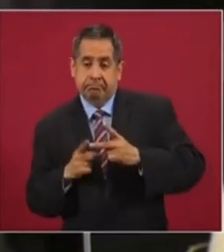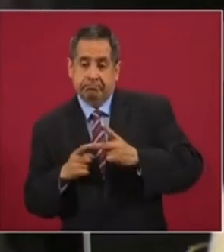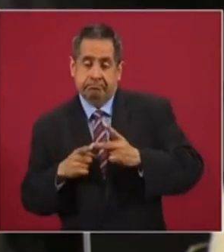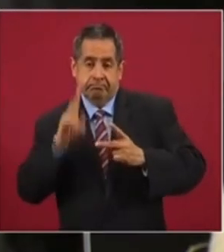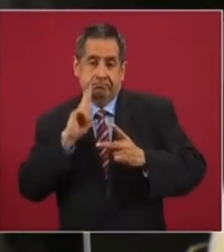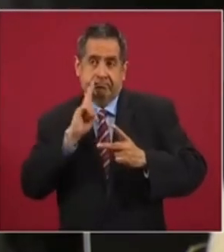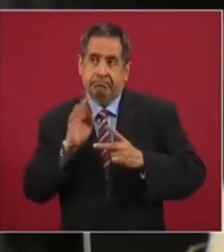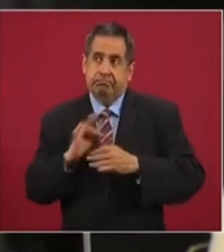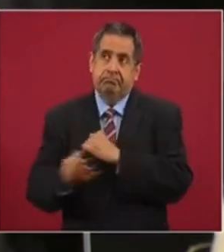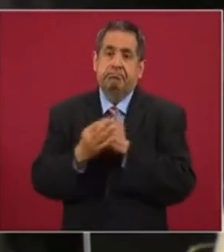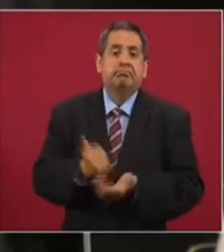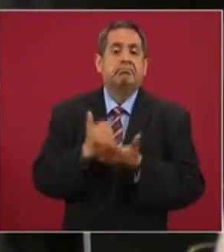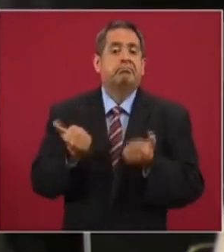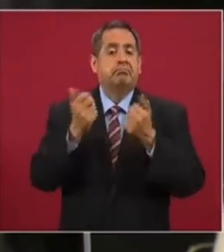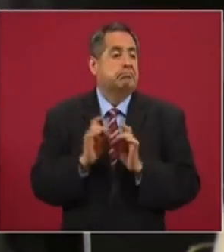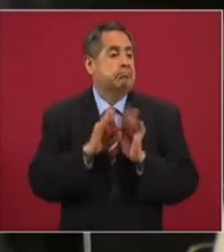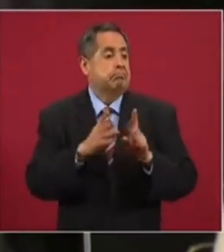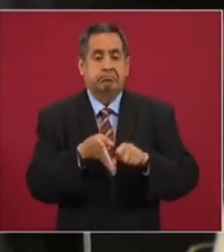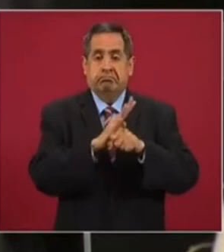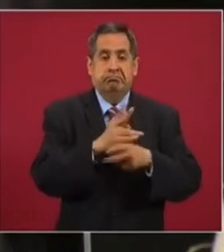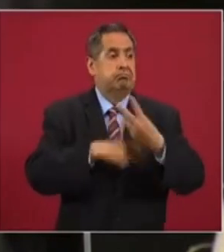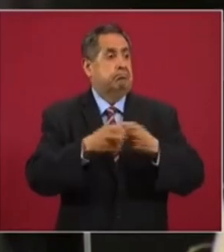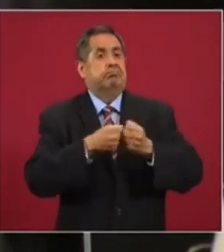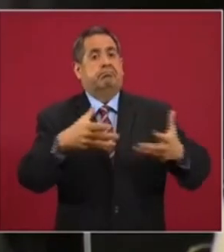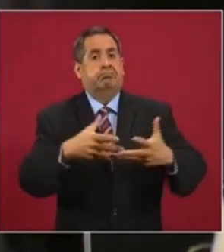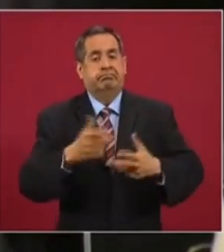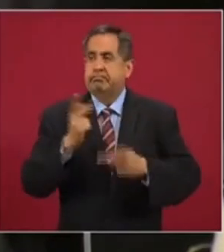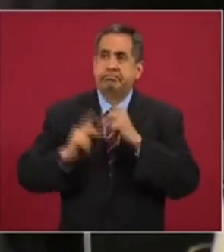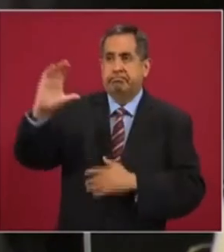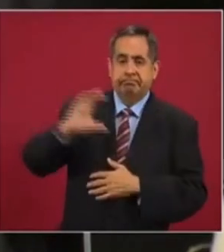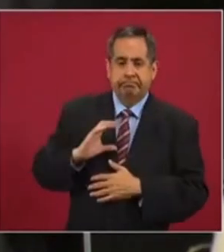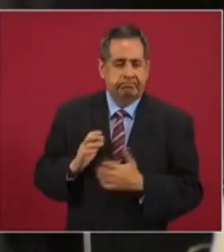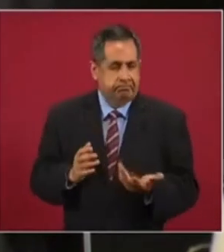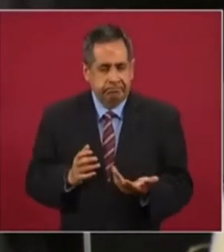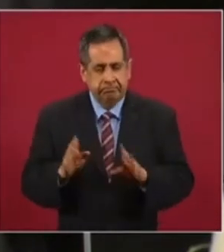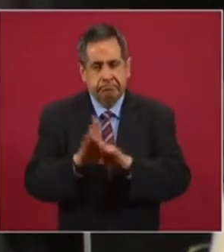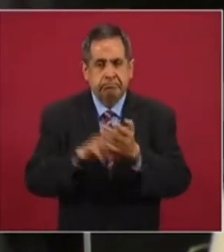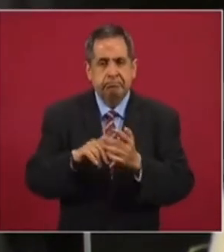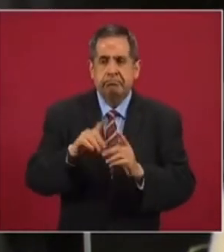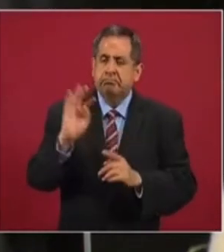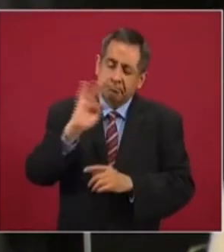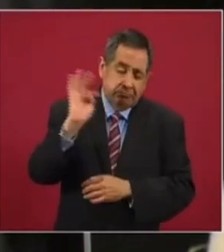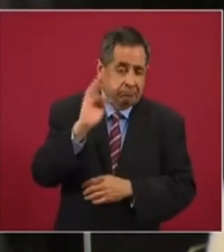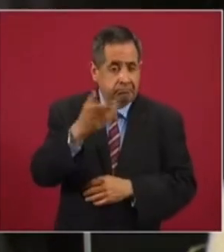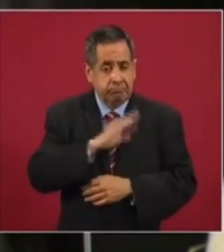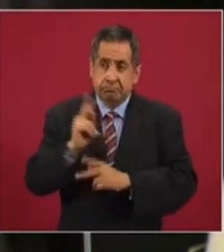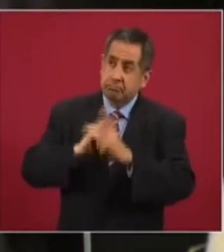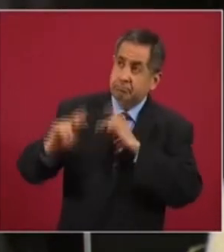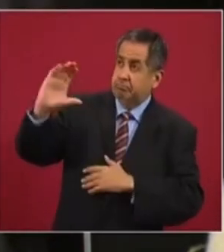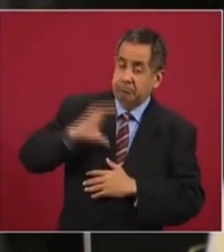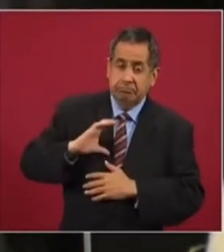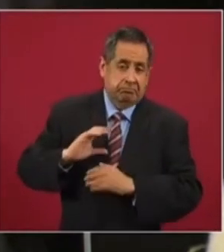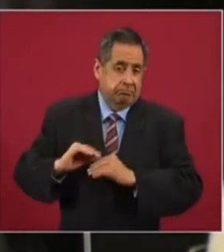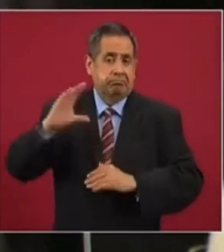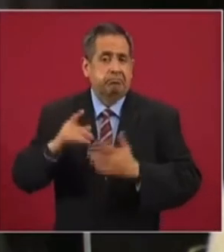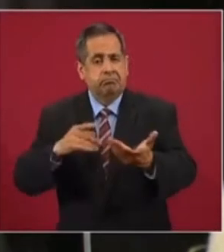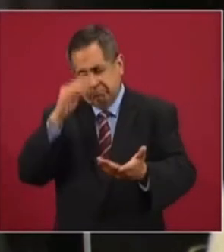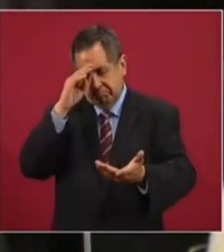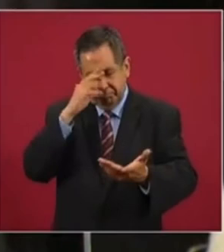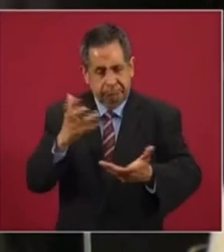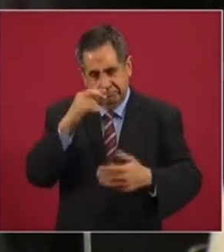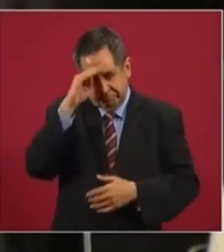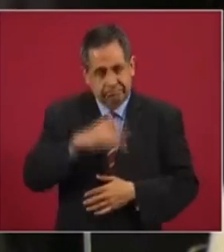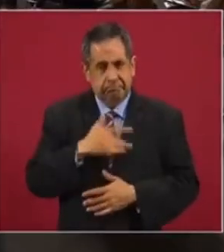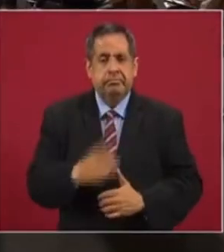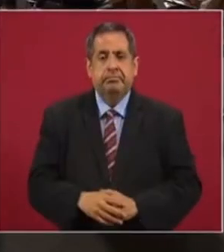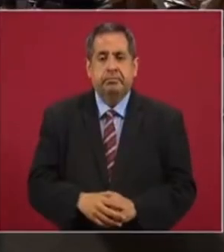mecanismo de defensa en caso de una nueva ola de COVID. Preguntarle en qué circunstancia concretamente se podría recurrir a un mayor endeudamiento o usted qué es lo que ha